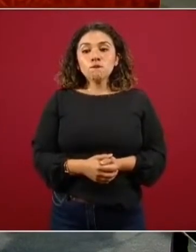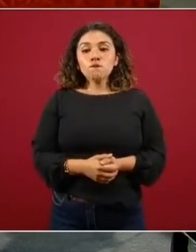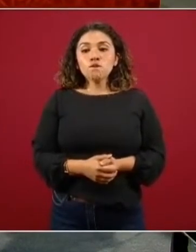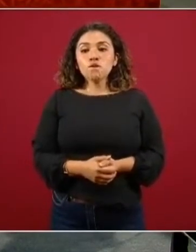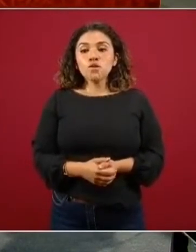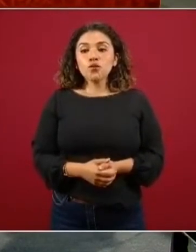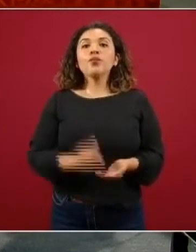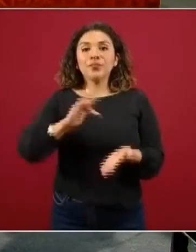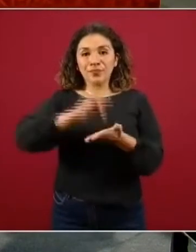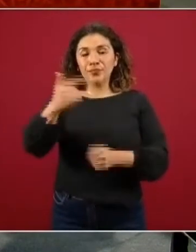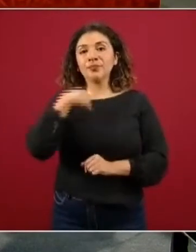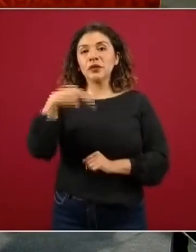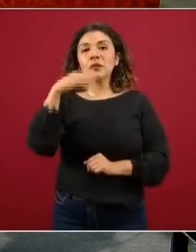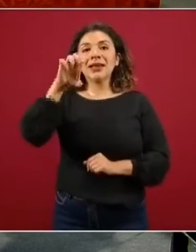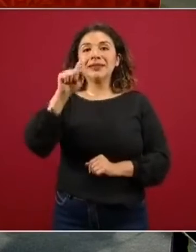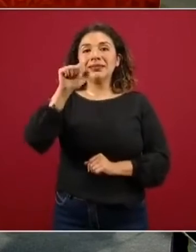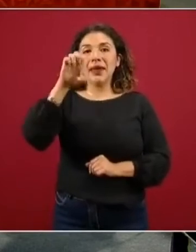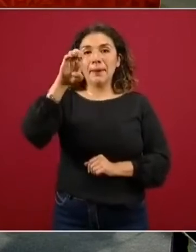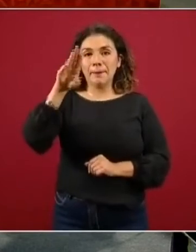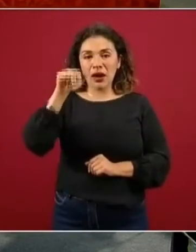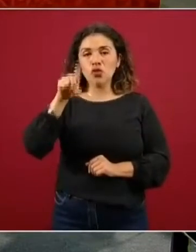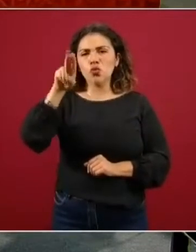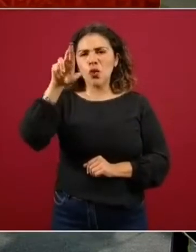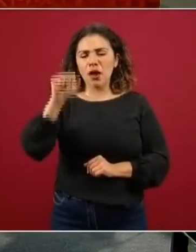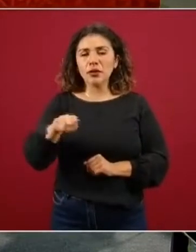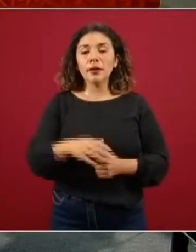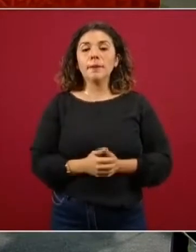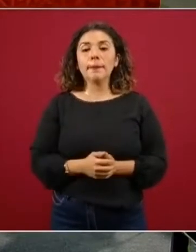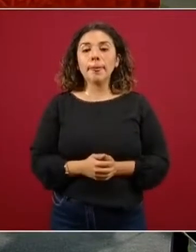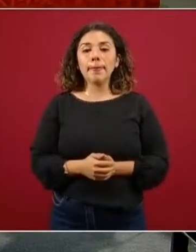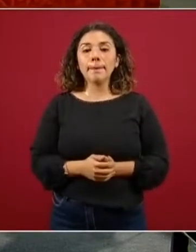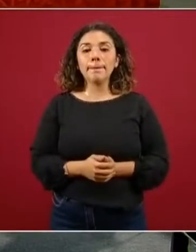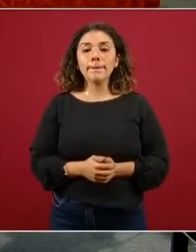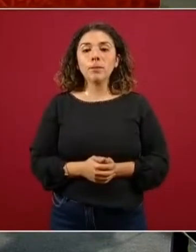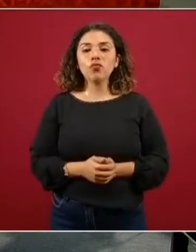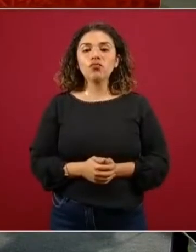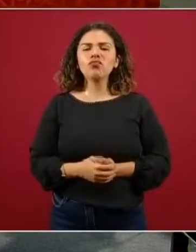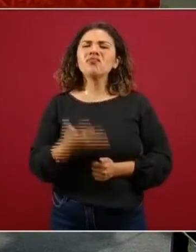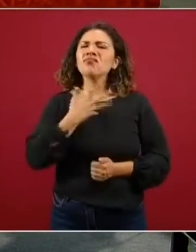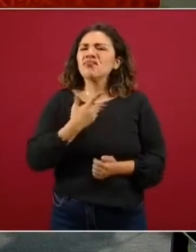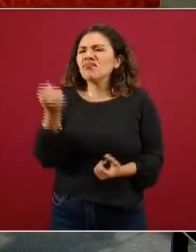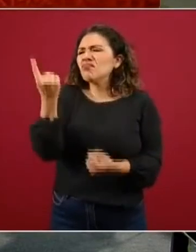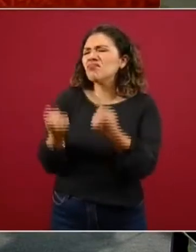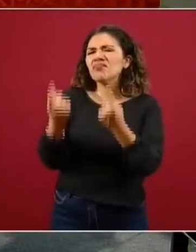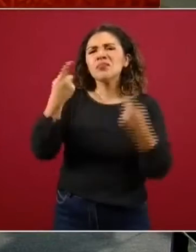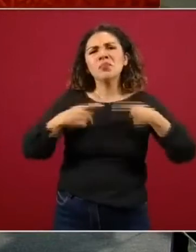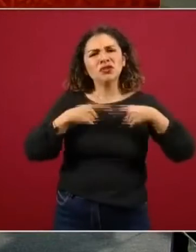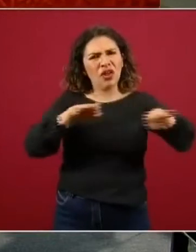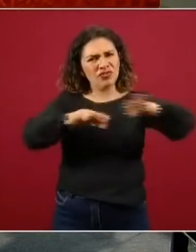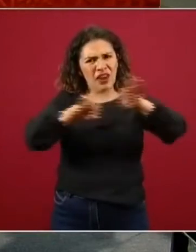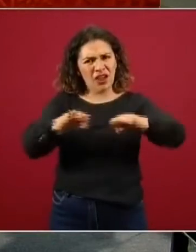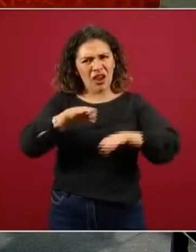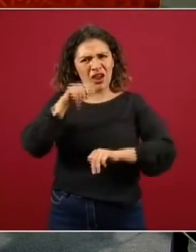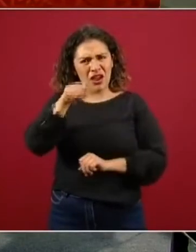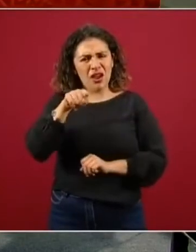gracias esteban durán expresión méxico hay hay inquietud entre trabajadores de la